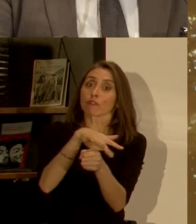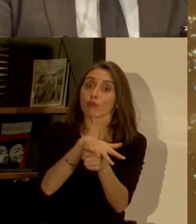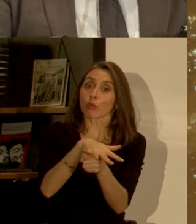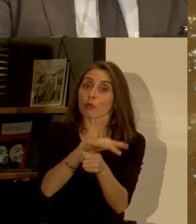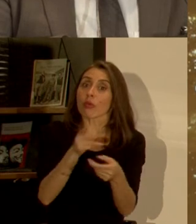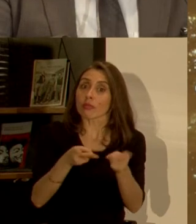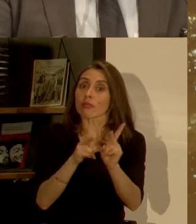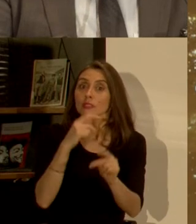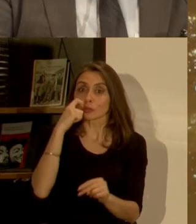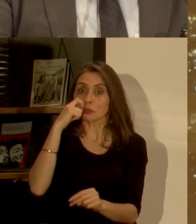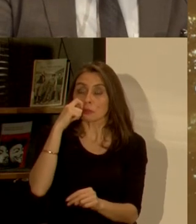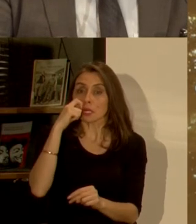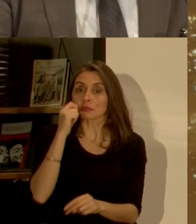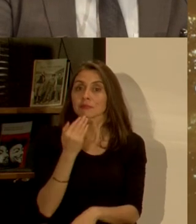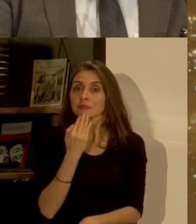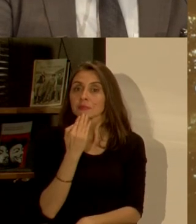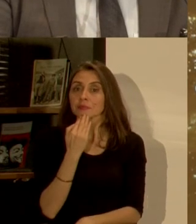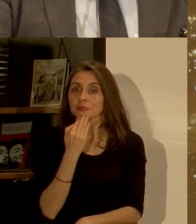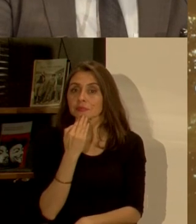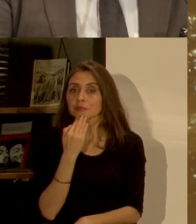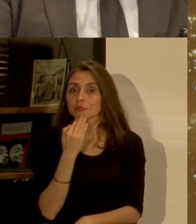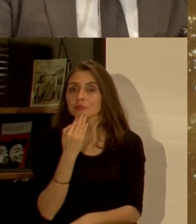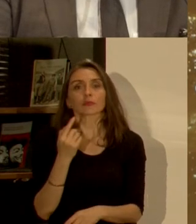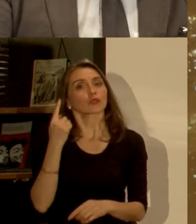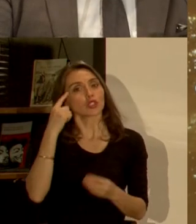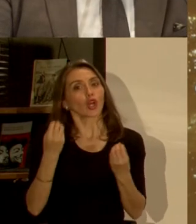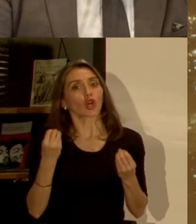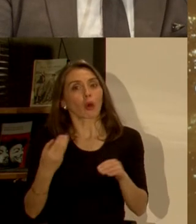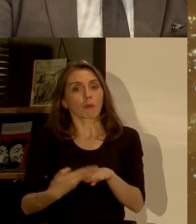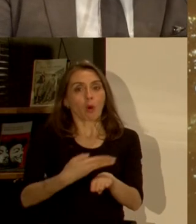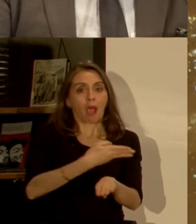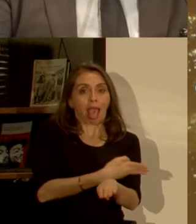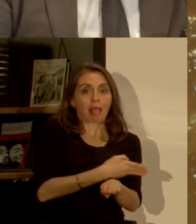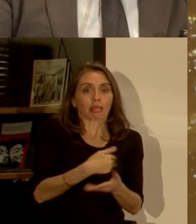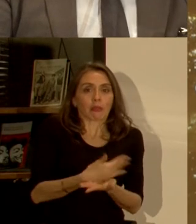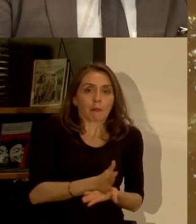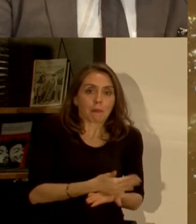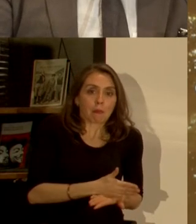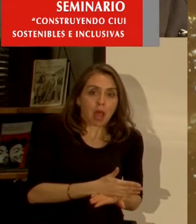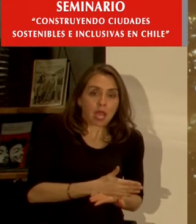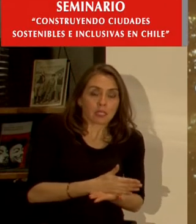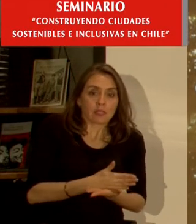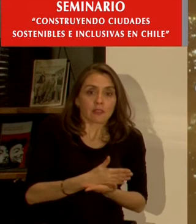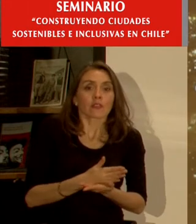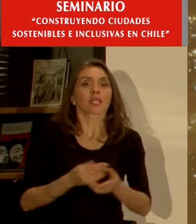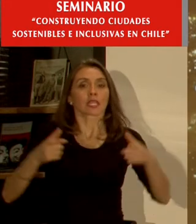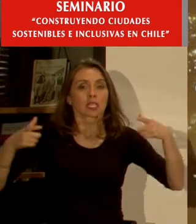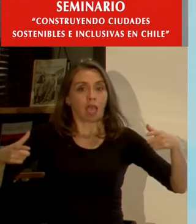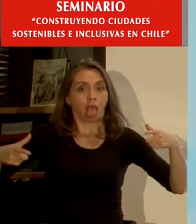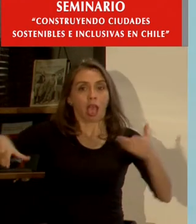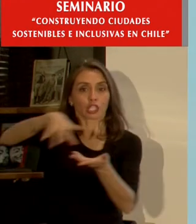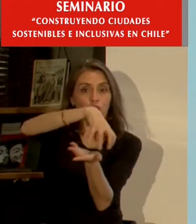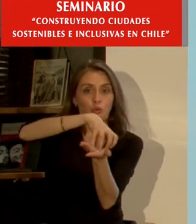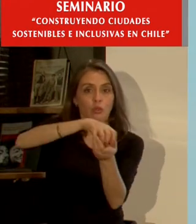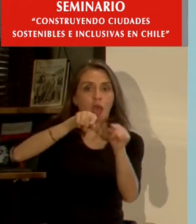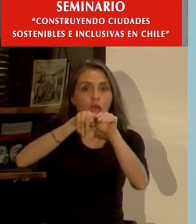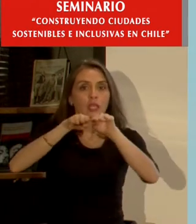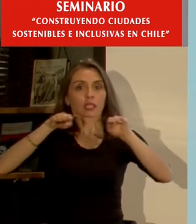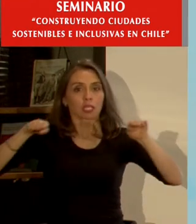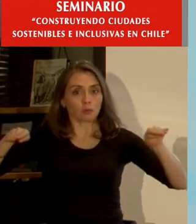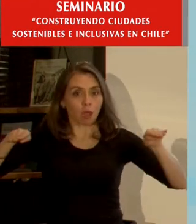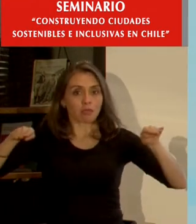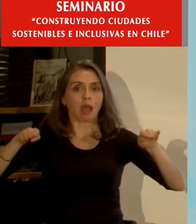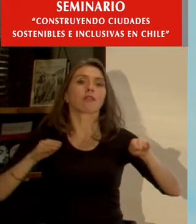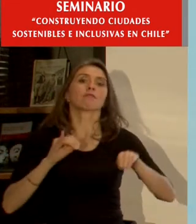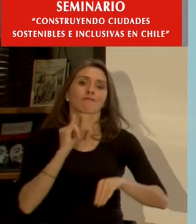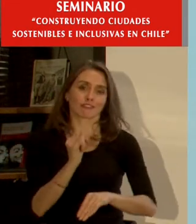humano y también cómo planificamos con equidad que obviamente también tiene que ver con derechos